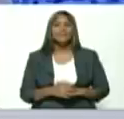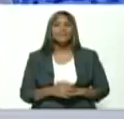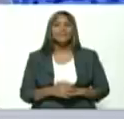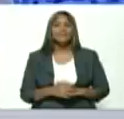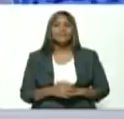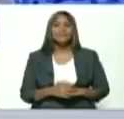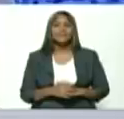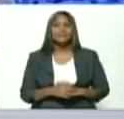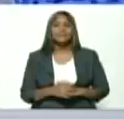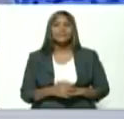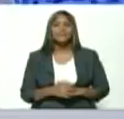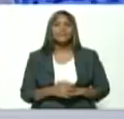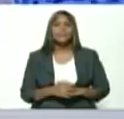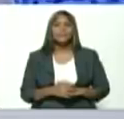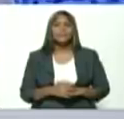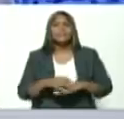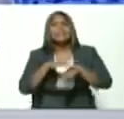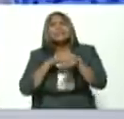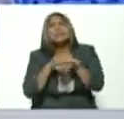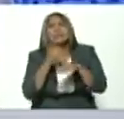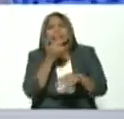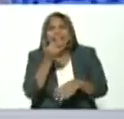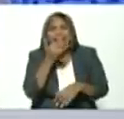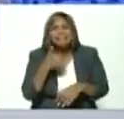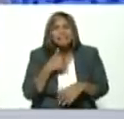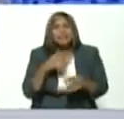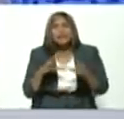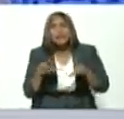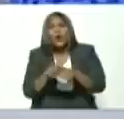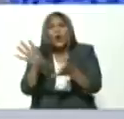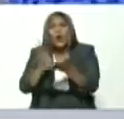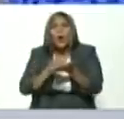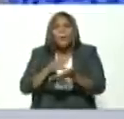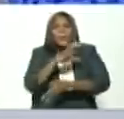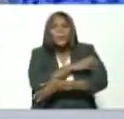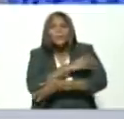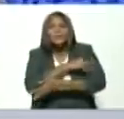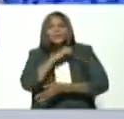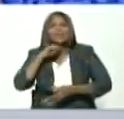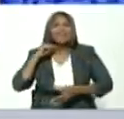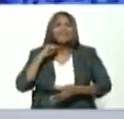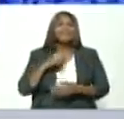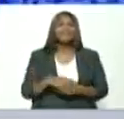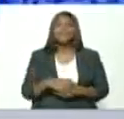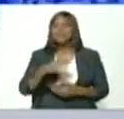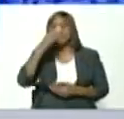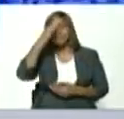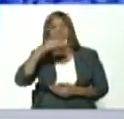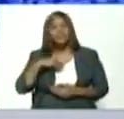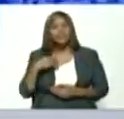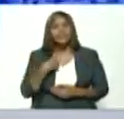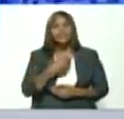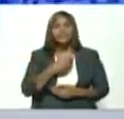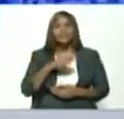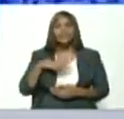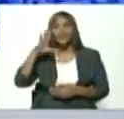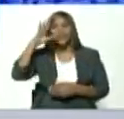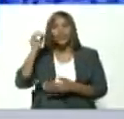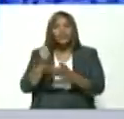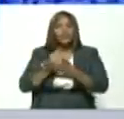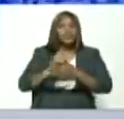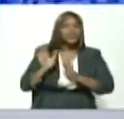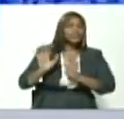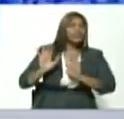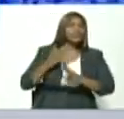Perdón, perdón, perdón, porque hablé como una deco, vale. Ay, Dios, me salve. En nombre del Padre, del Hijo, del Espíritu Santo, Dios